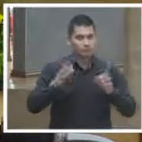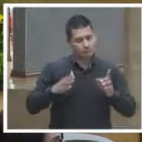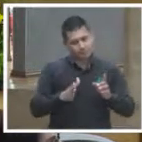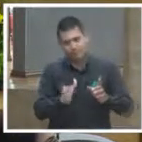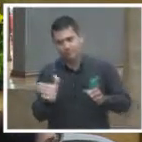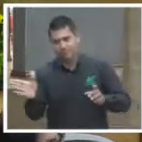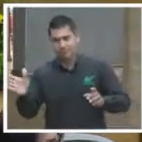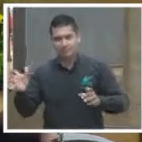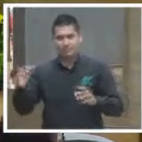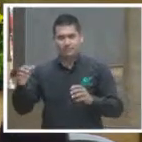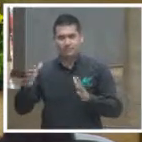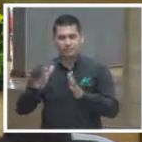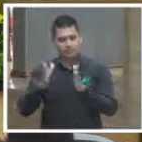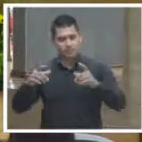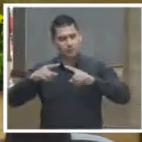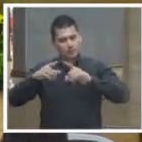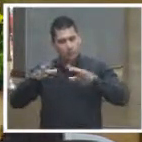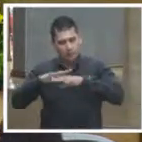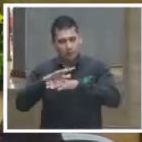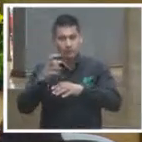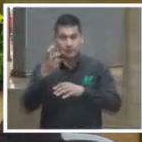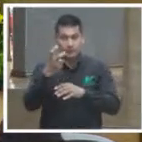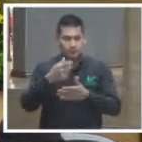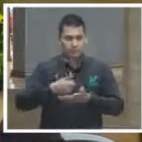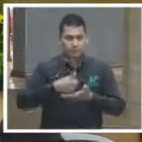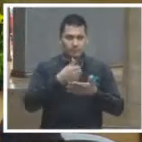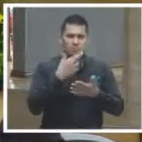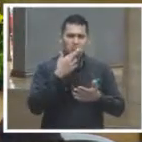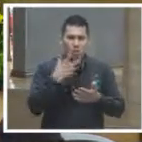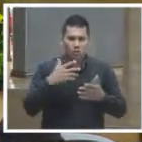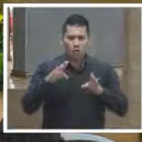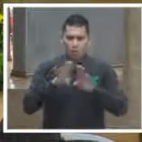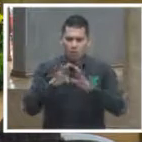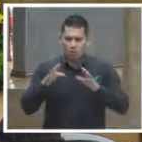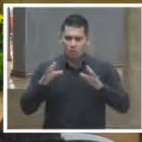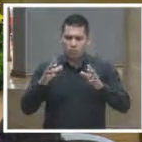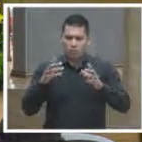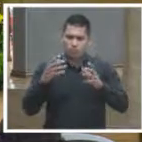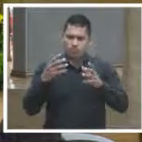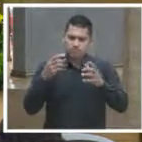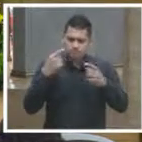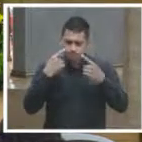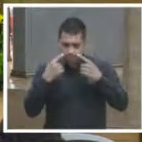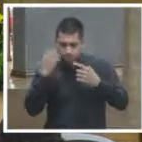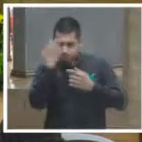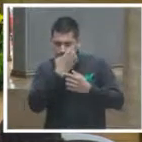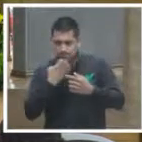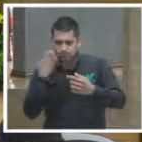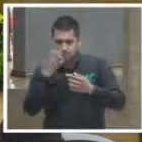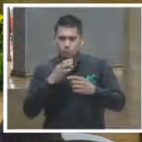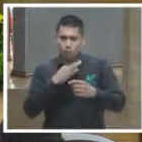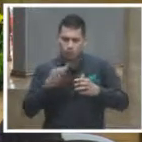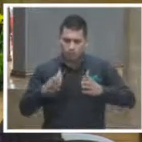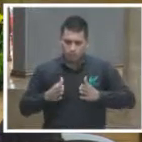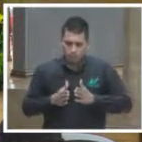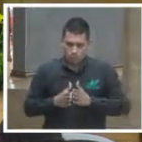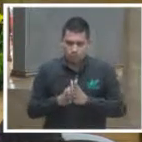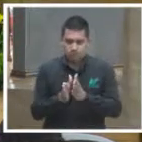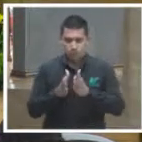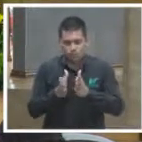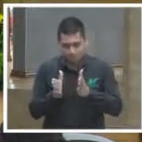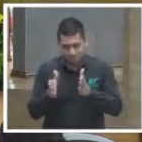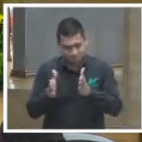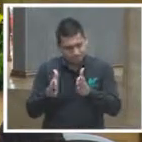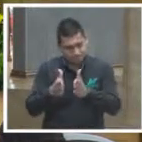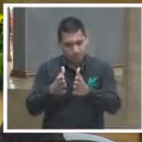filosofías nos pueden ayudar a recortar esa brecha ahora no es suficiente con recortar esa brecha